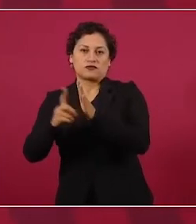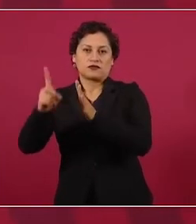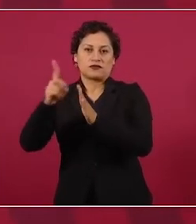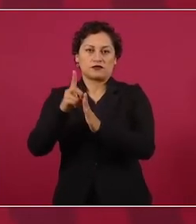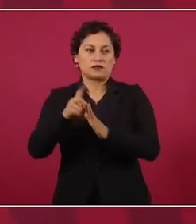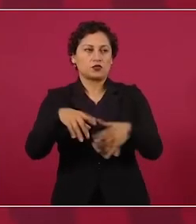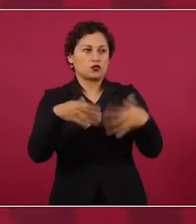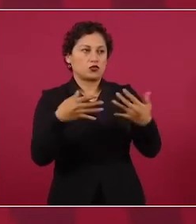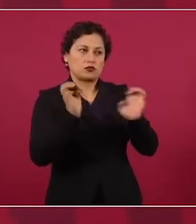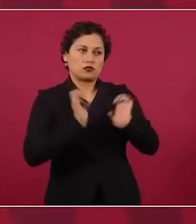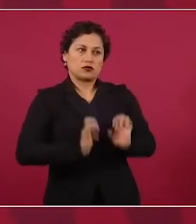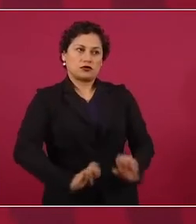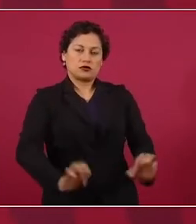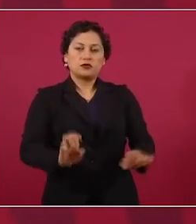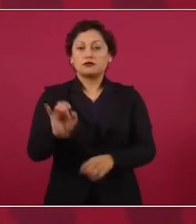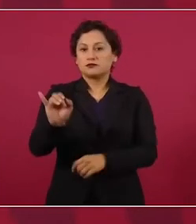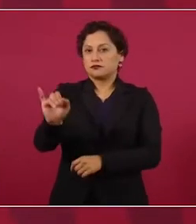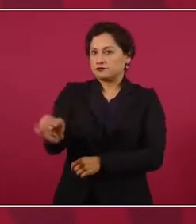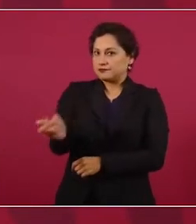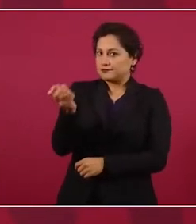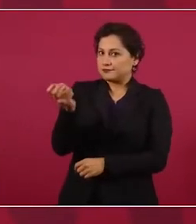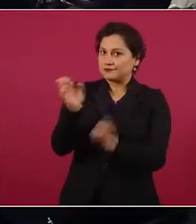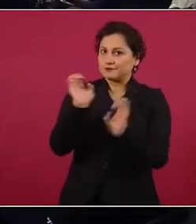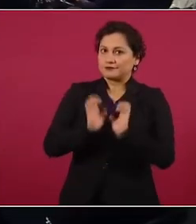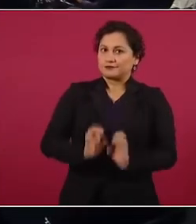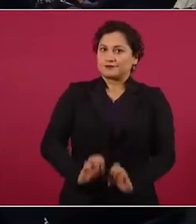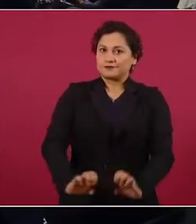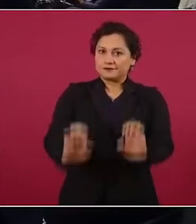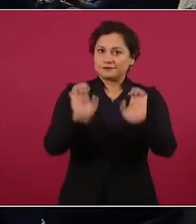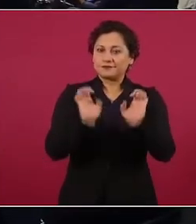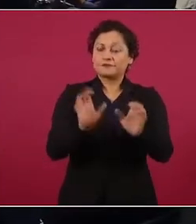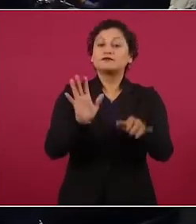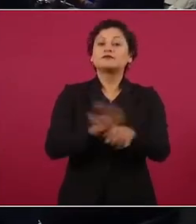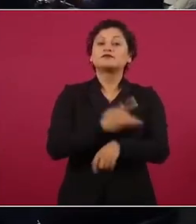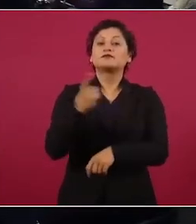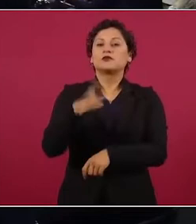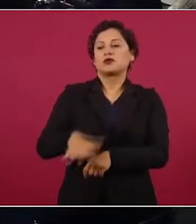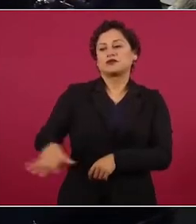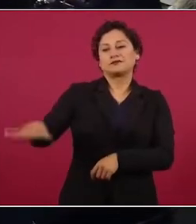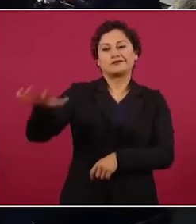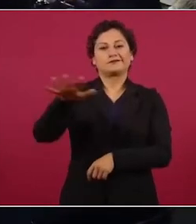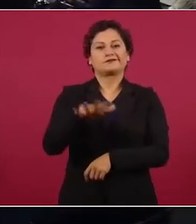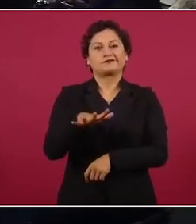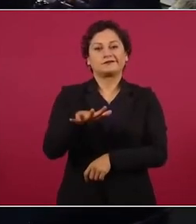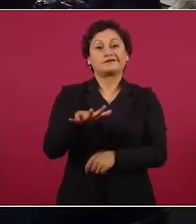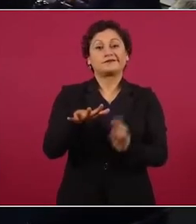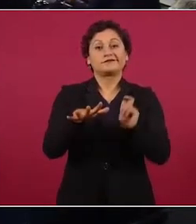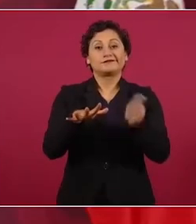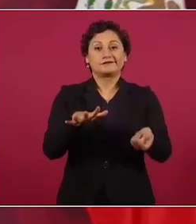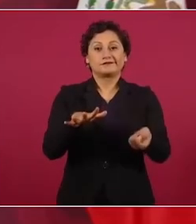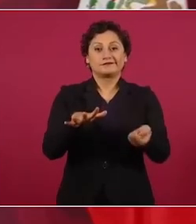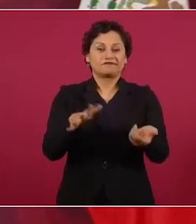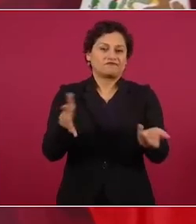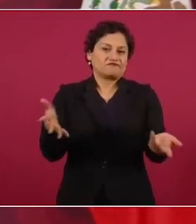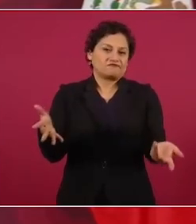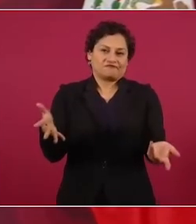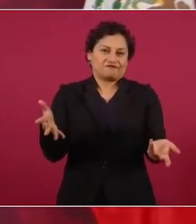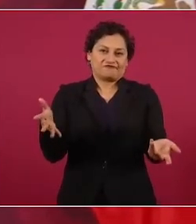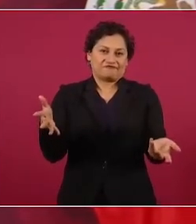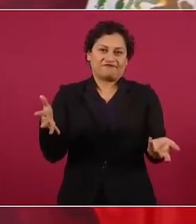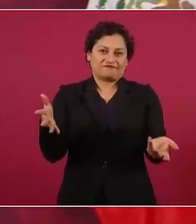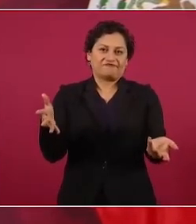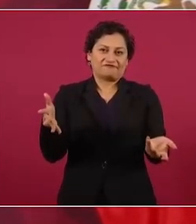Y de lujo, sí, porque es una demarcación céntrica.